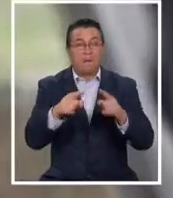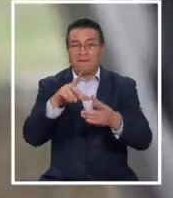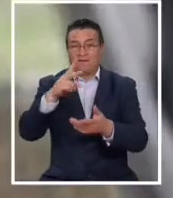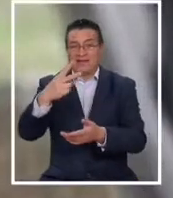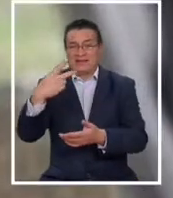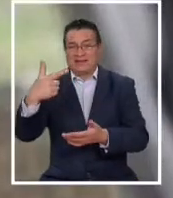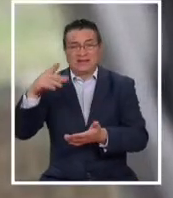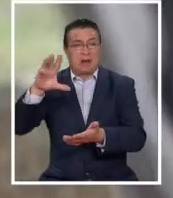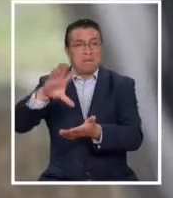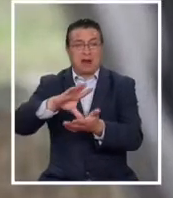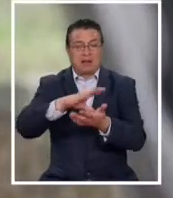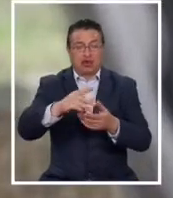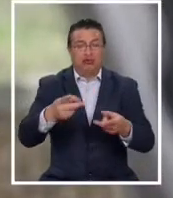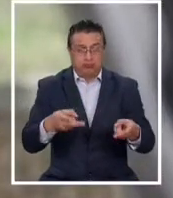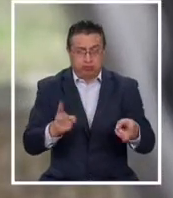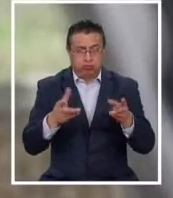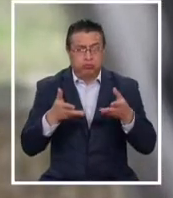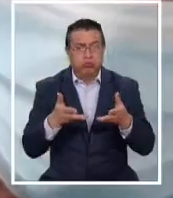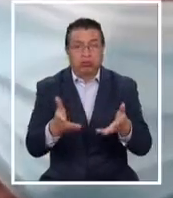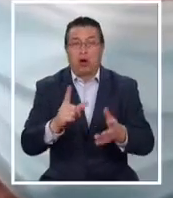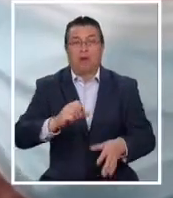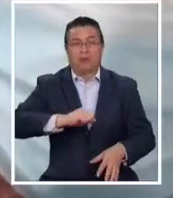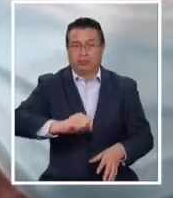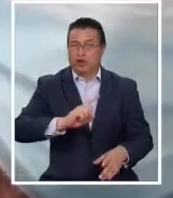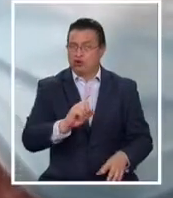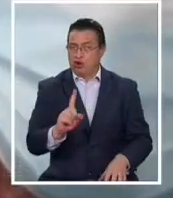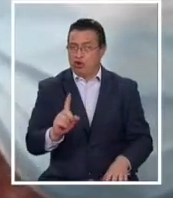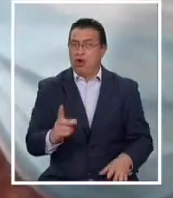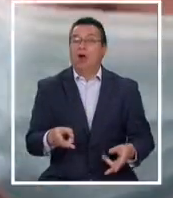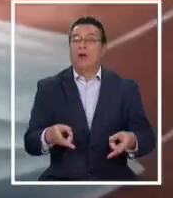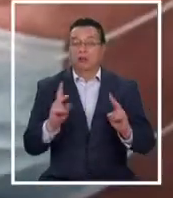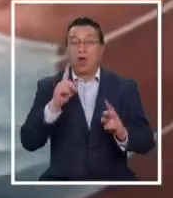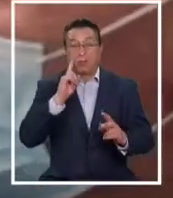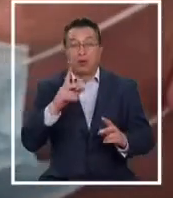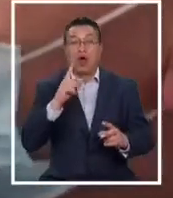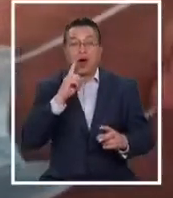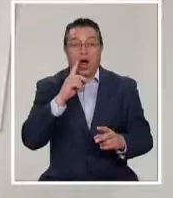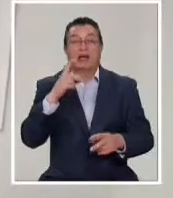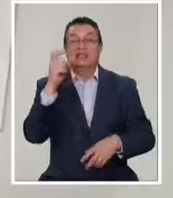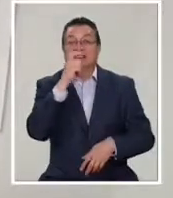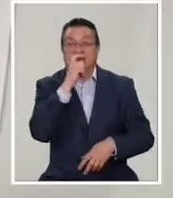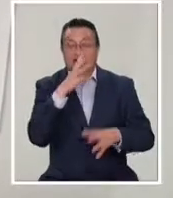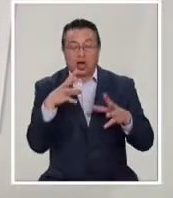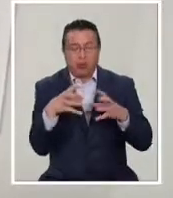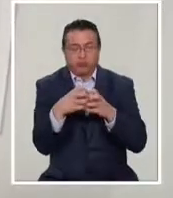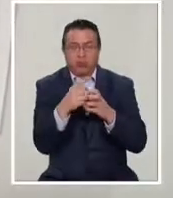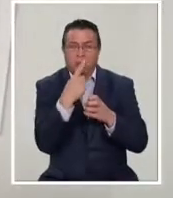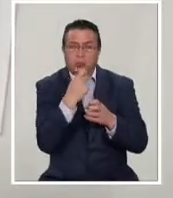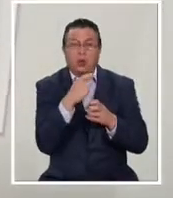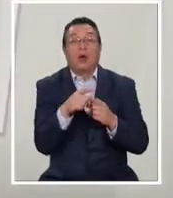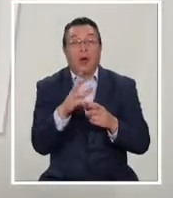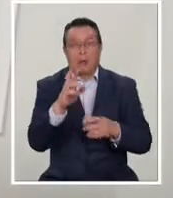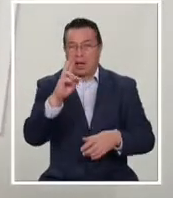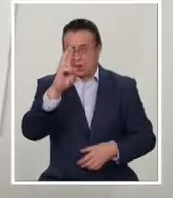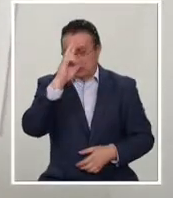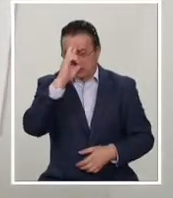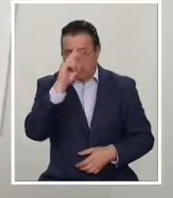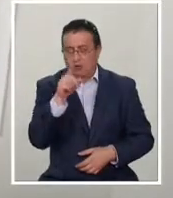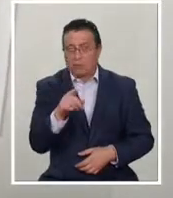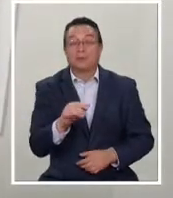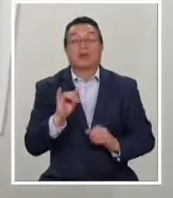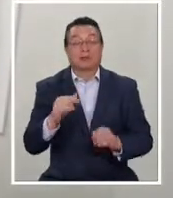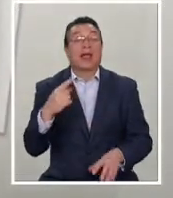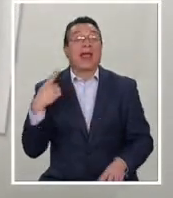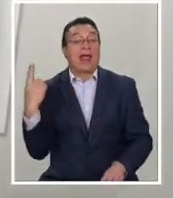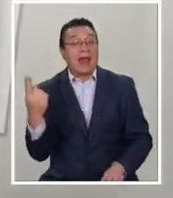países que cuentan con ella en ese continente, pero sí incluyó los coágulos como un efecto secundario raro. En general sí